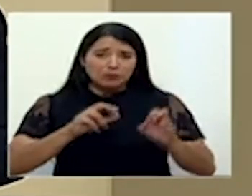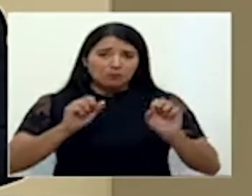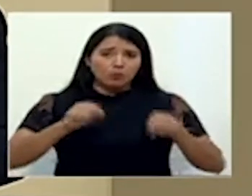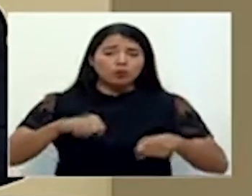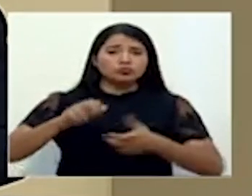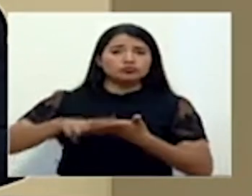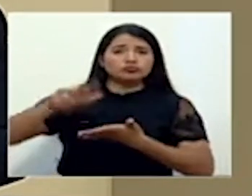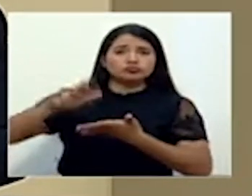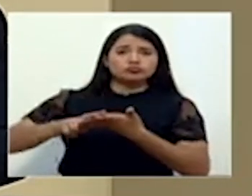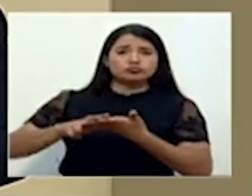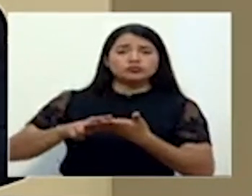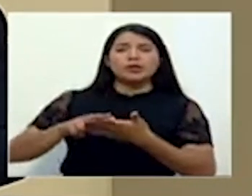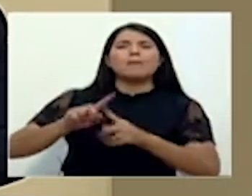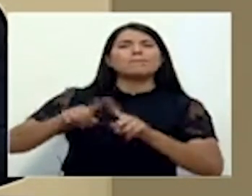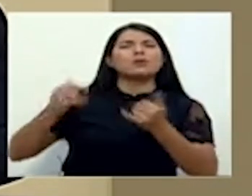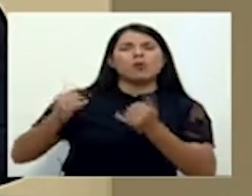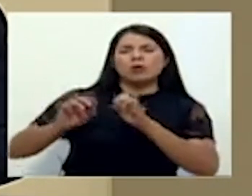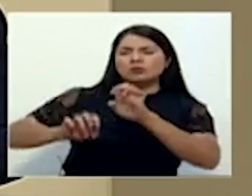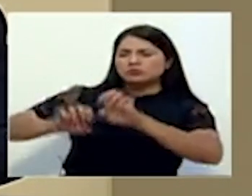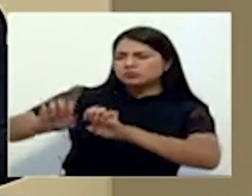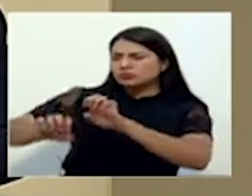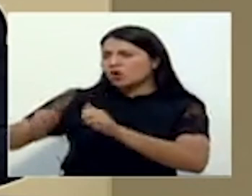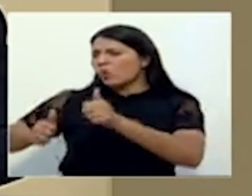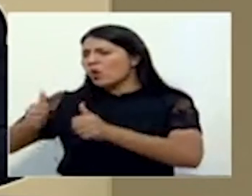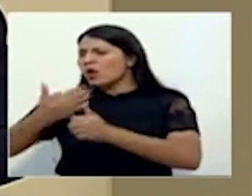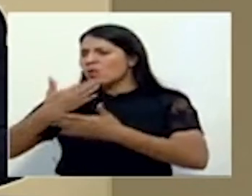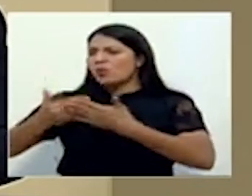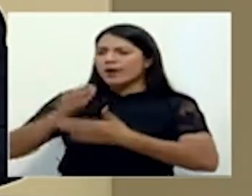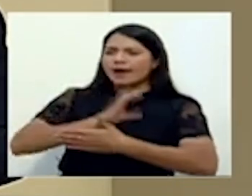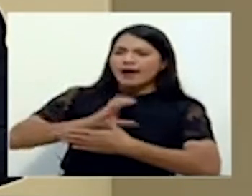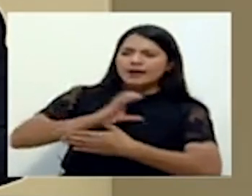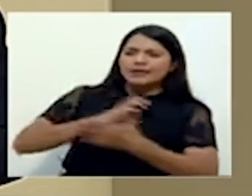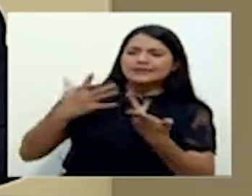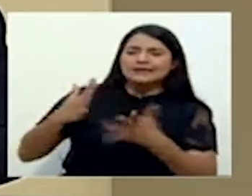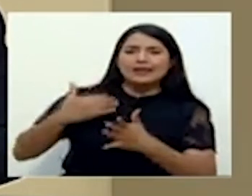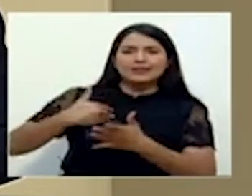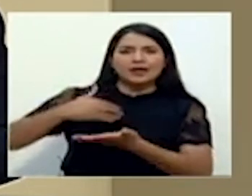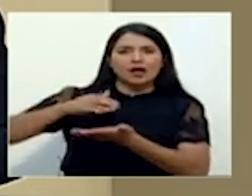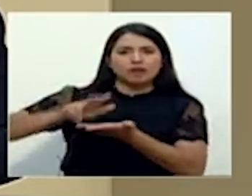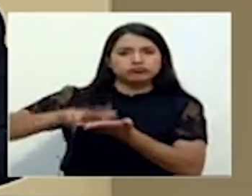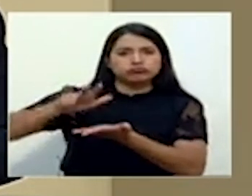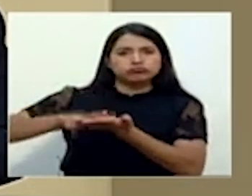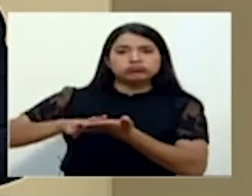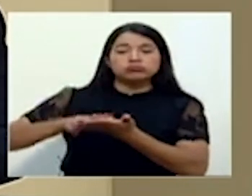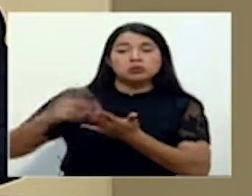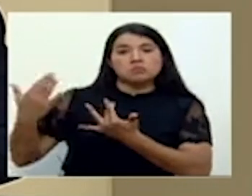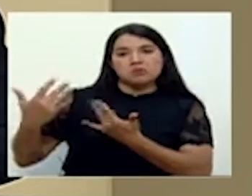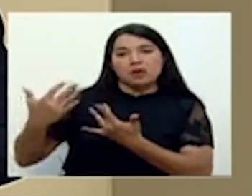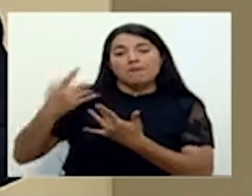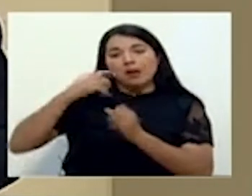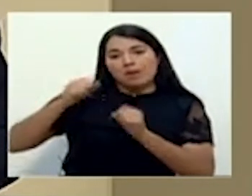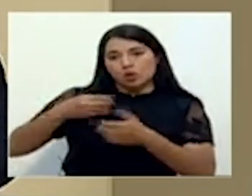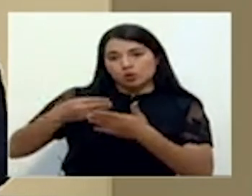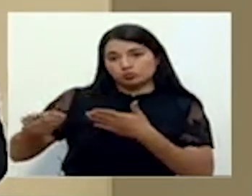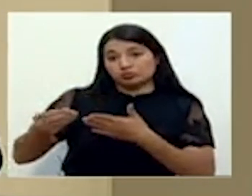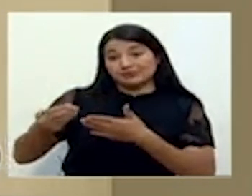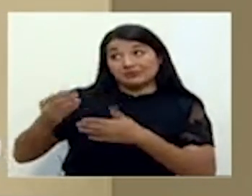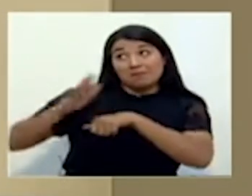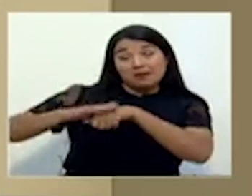las que cumplan con los requisitos justamente de haberse registrado en agencias estrictas que llaman la OMS.